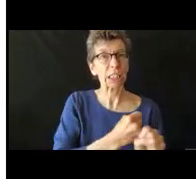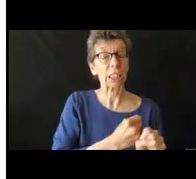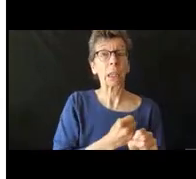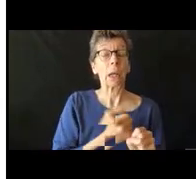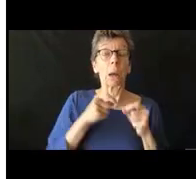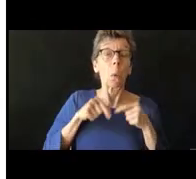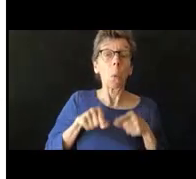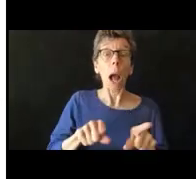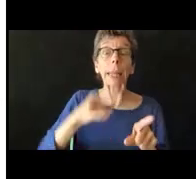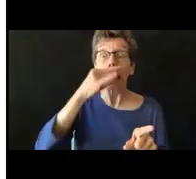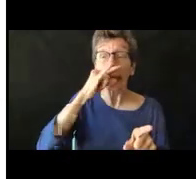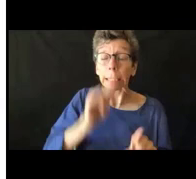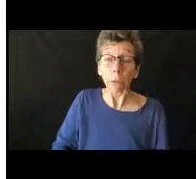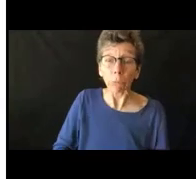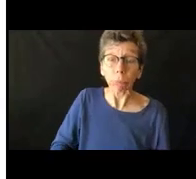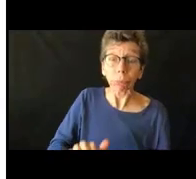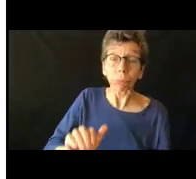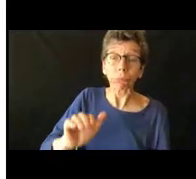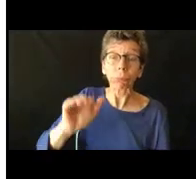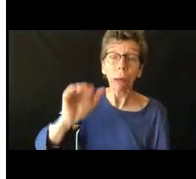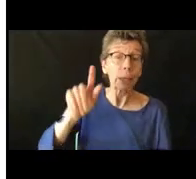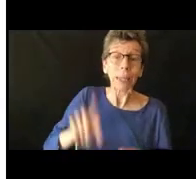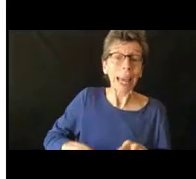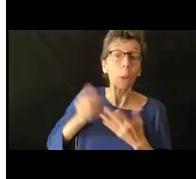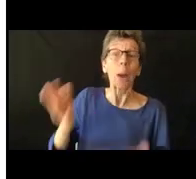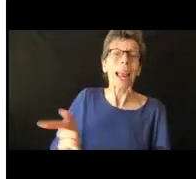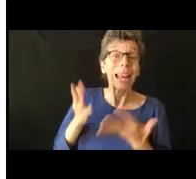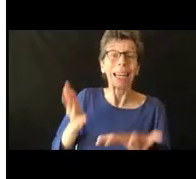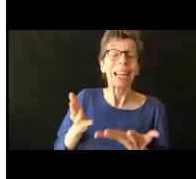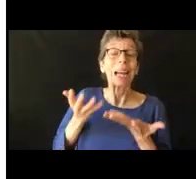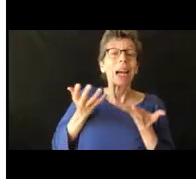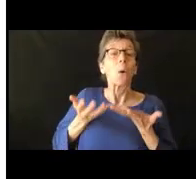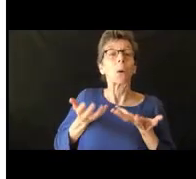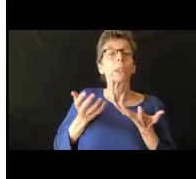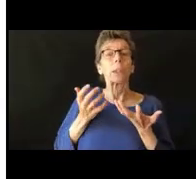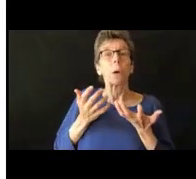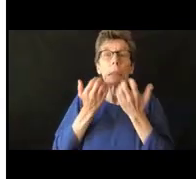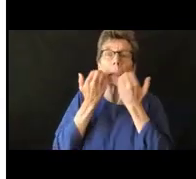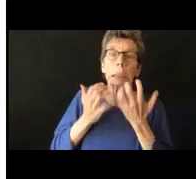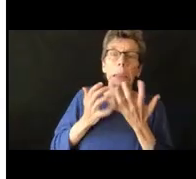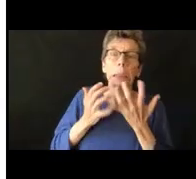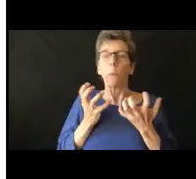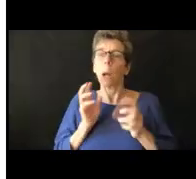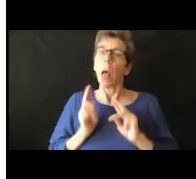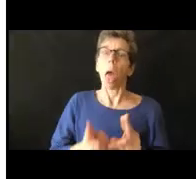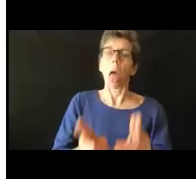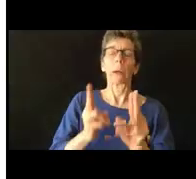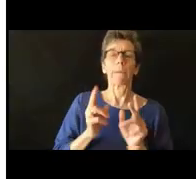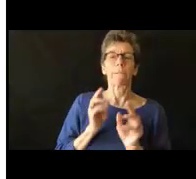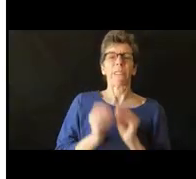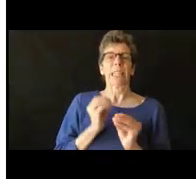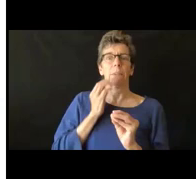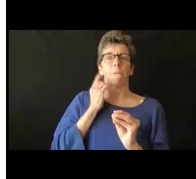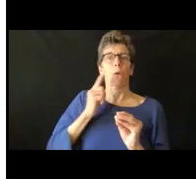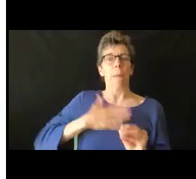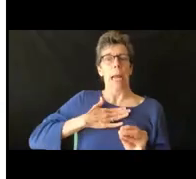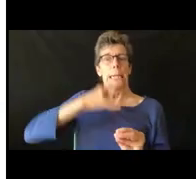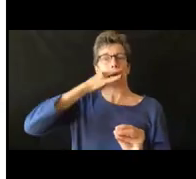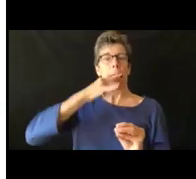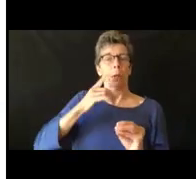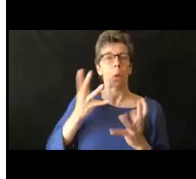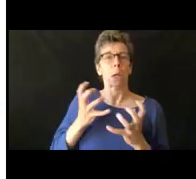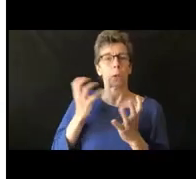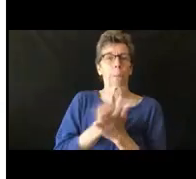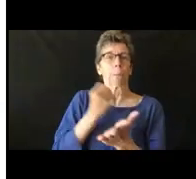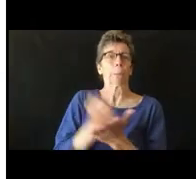no queremos cambiar el sistema sacrificando a los niños y sacrificando su educación. Entonces, estamos conscientes